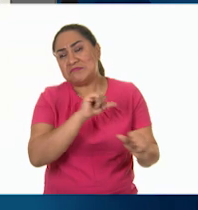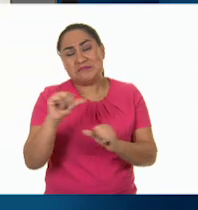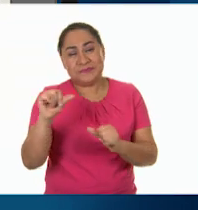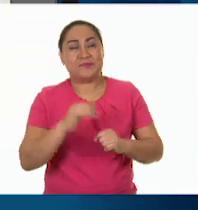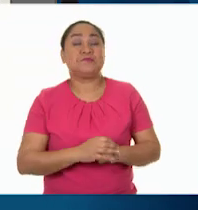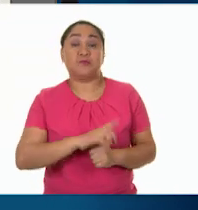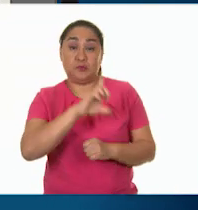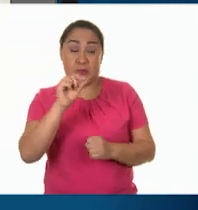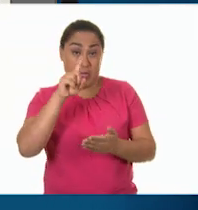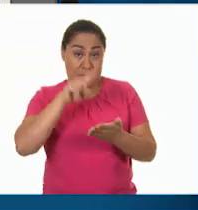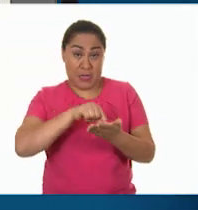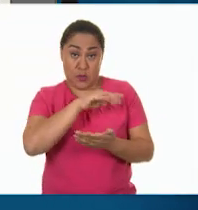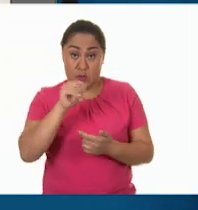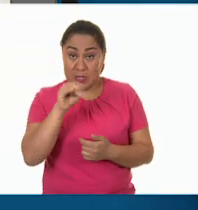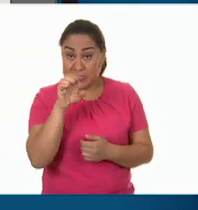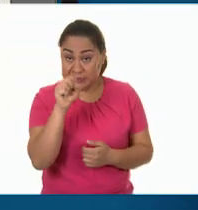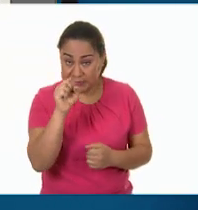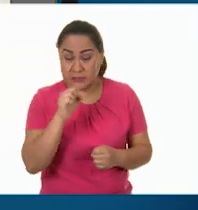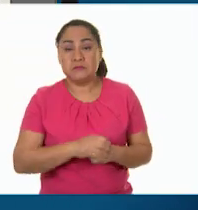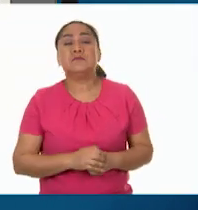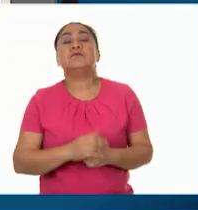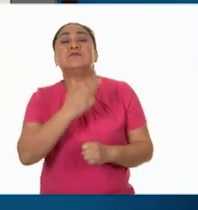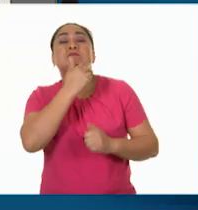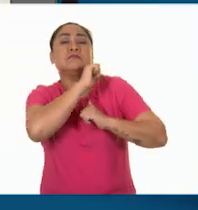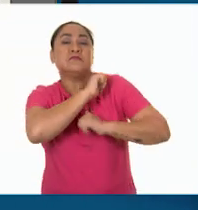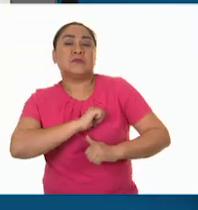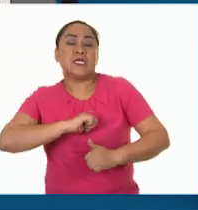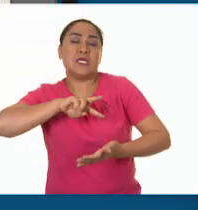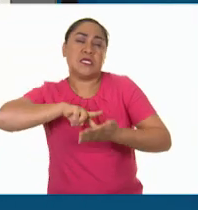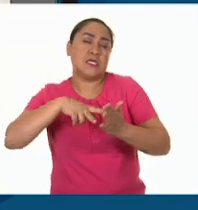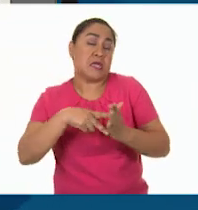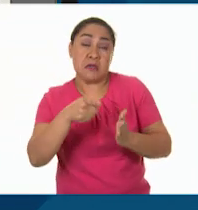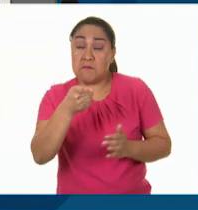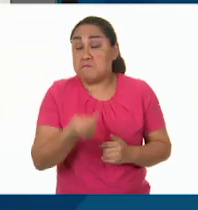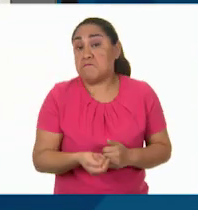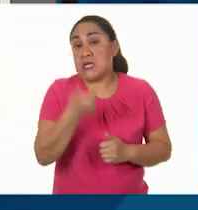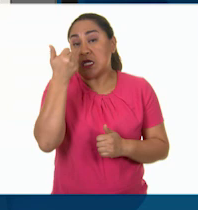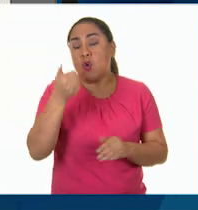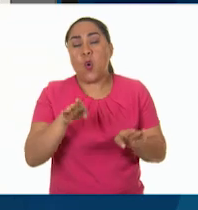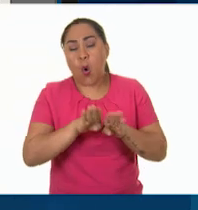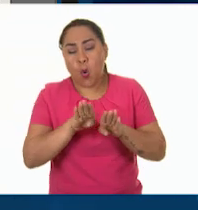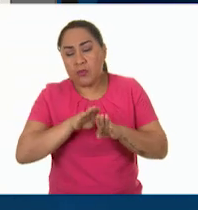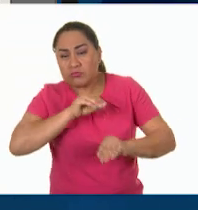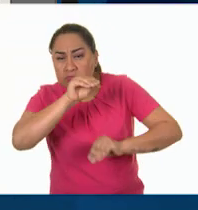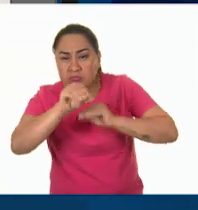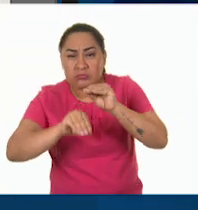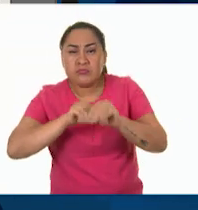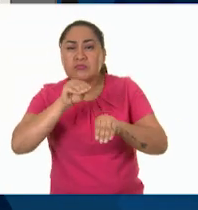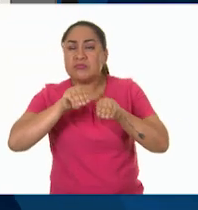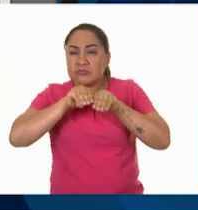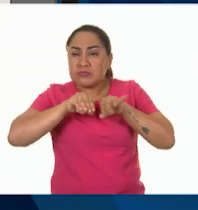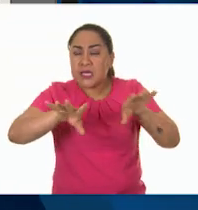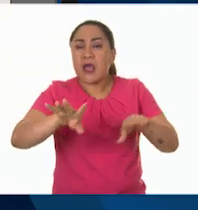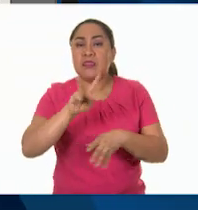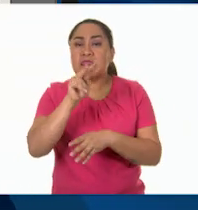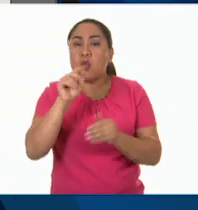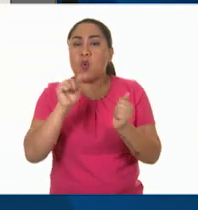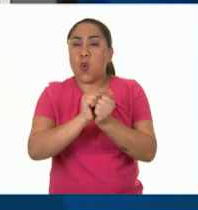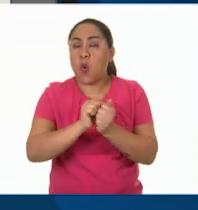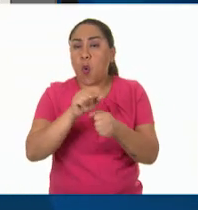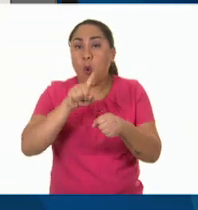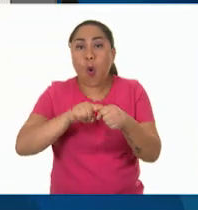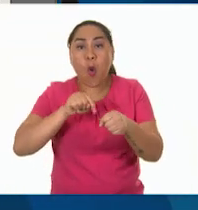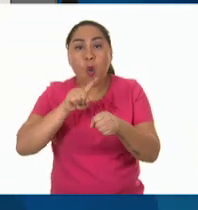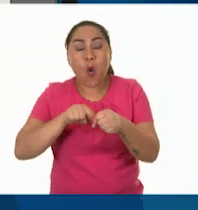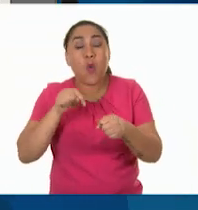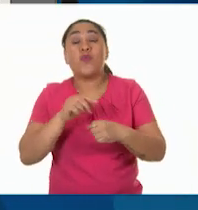principios de los años 60 fue un ingeniero mexicano el responsable de inventar el primer sistema para hacer transmisiones televisivas a color. ¿Qué?